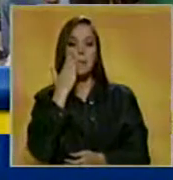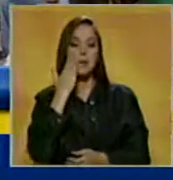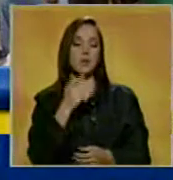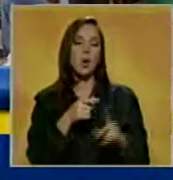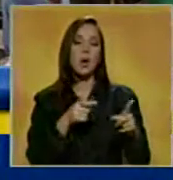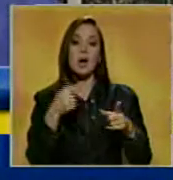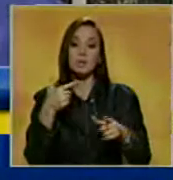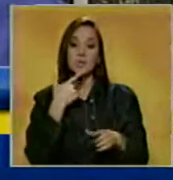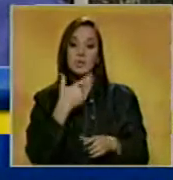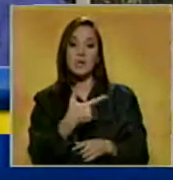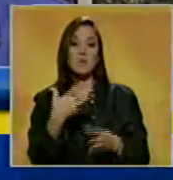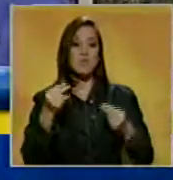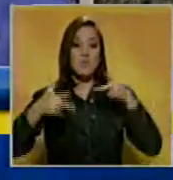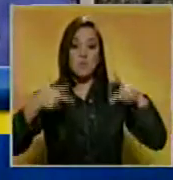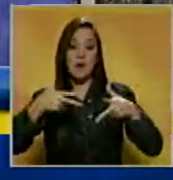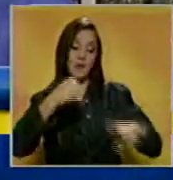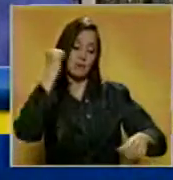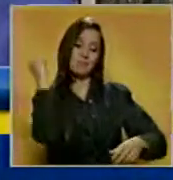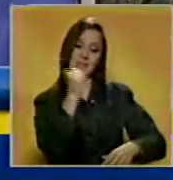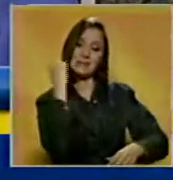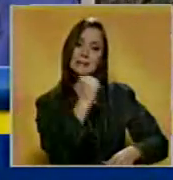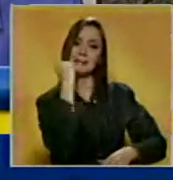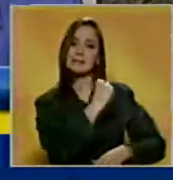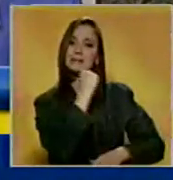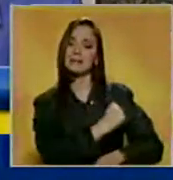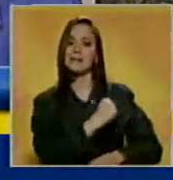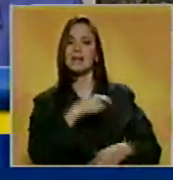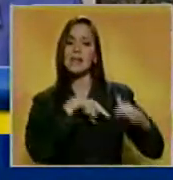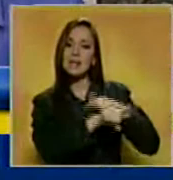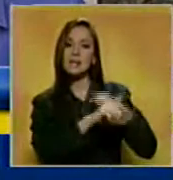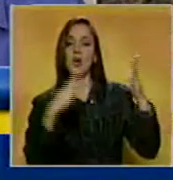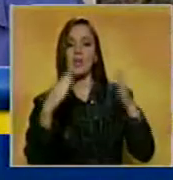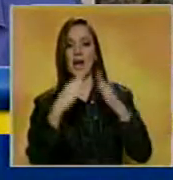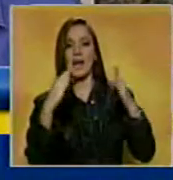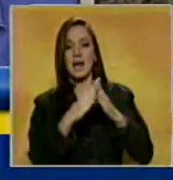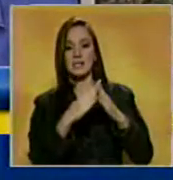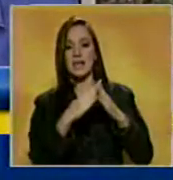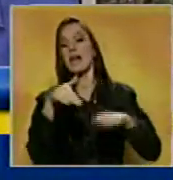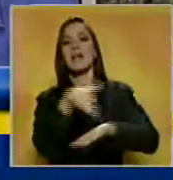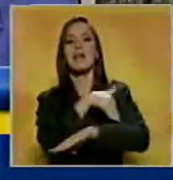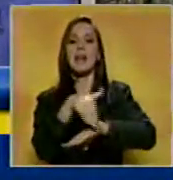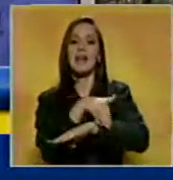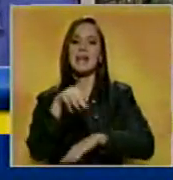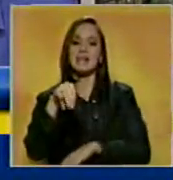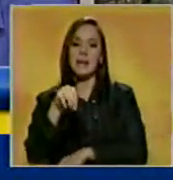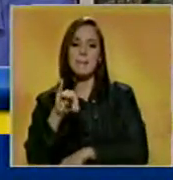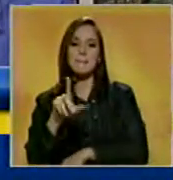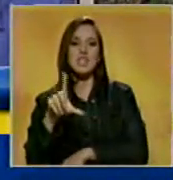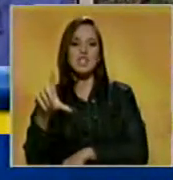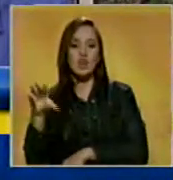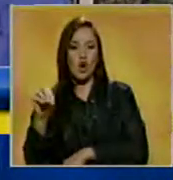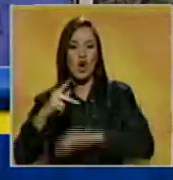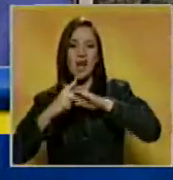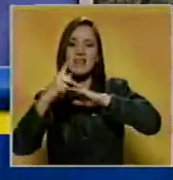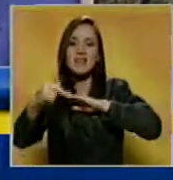atacado por presuntos delincuentes quienes lo apuñalaron varias veces en el interior de su vivienda en la calle Millo, a la altura del kilómetro 19